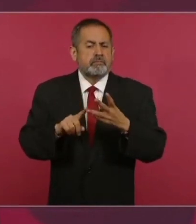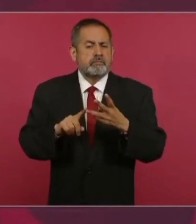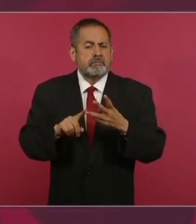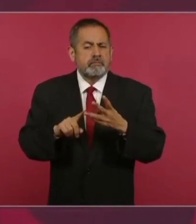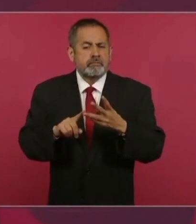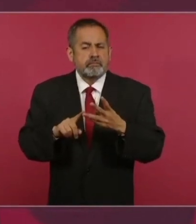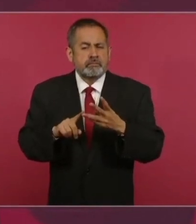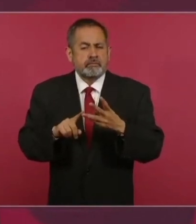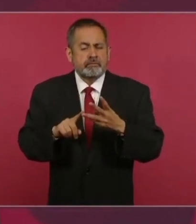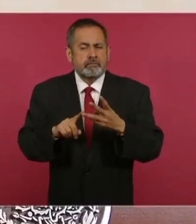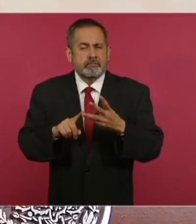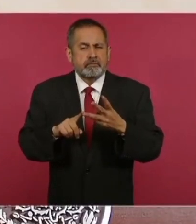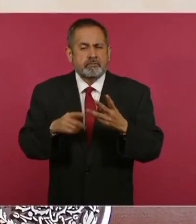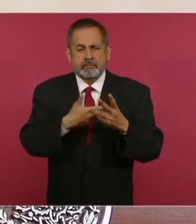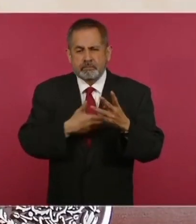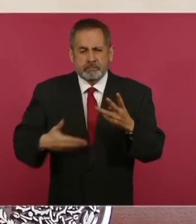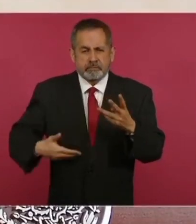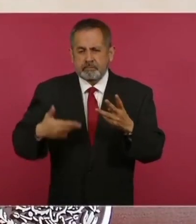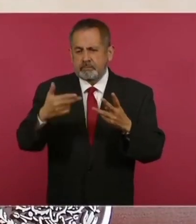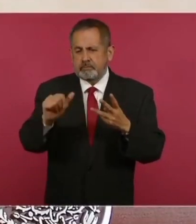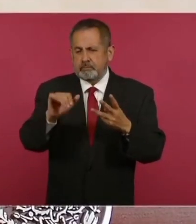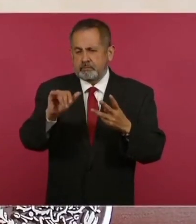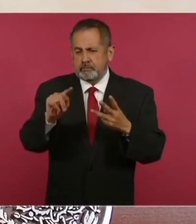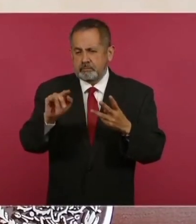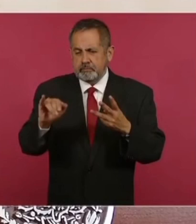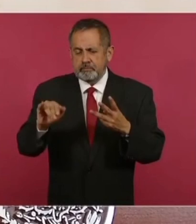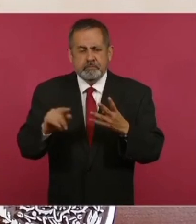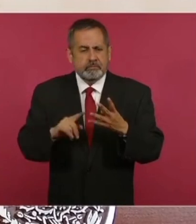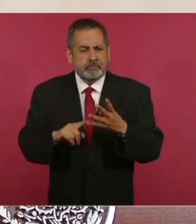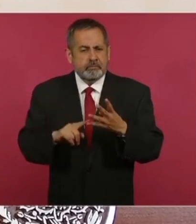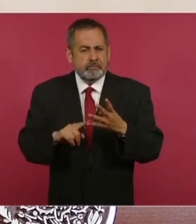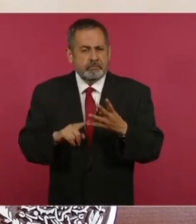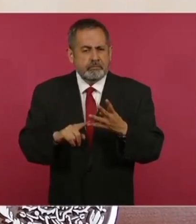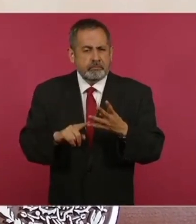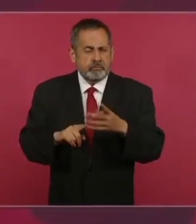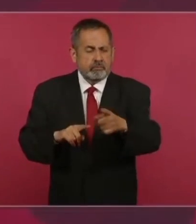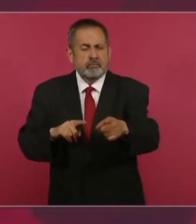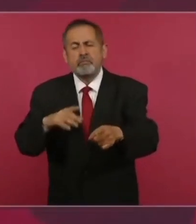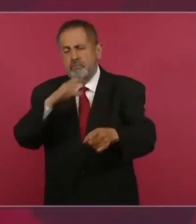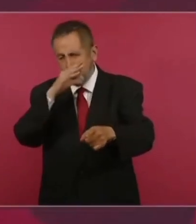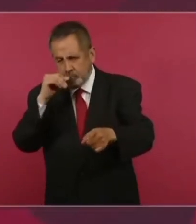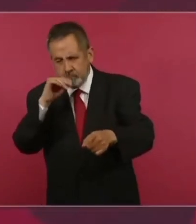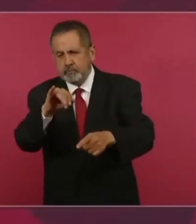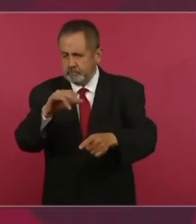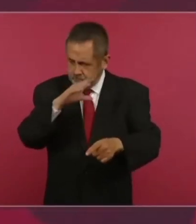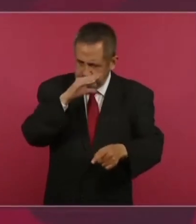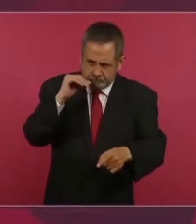al presidente de Haití, al presidente de Cuba,